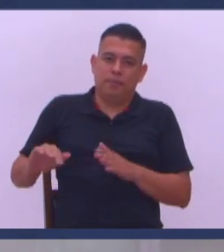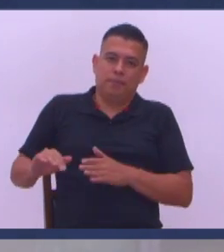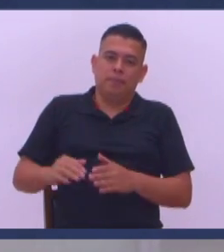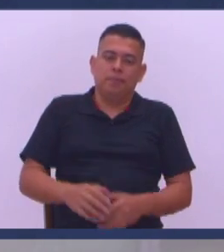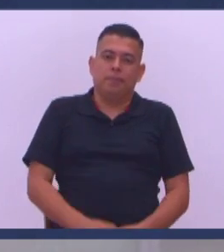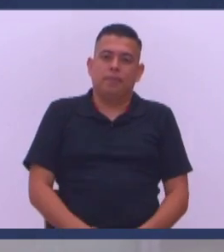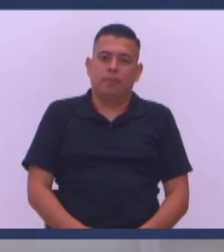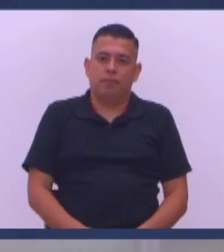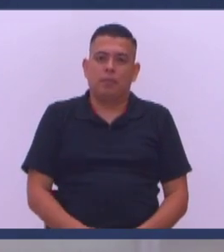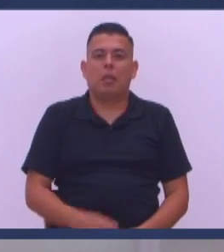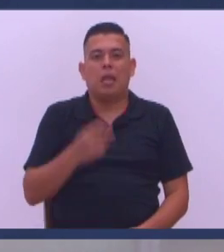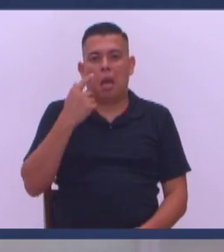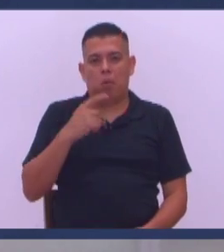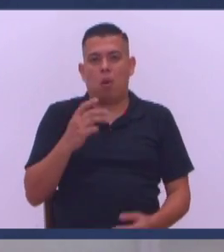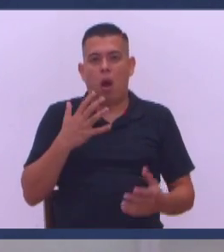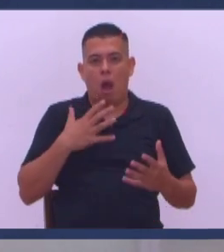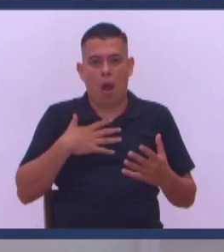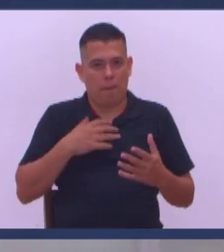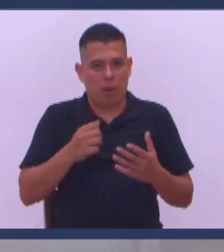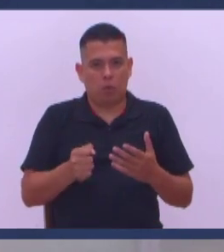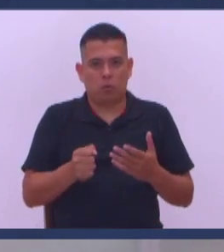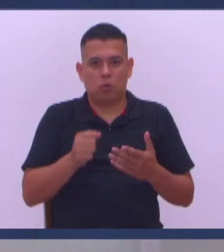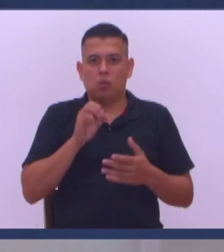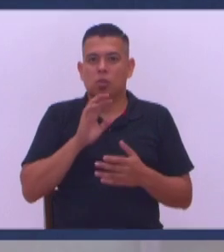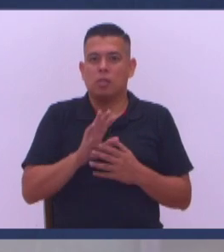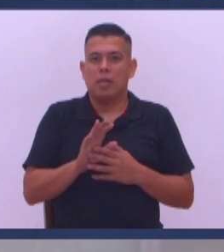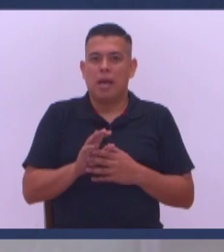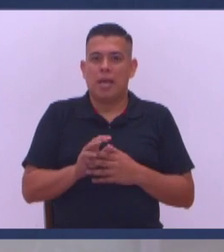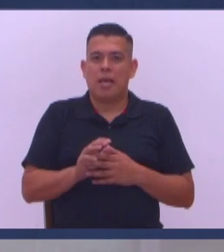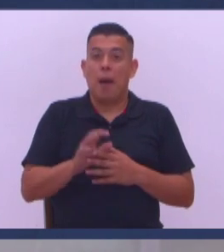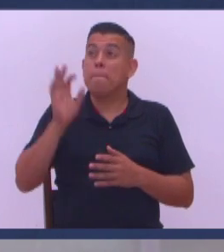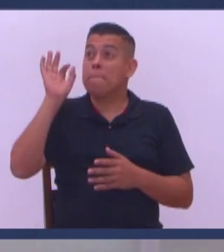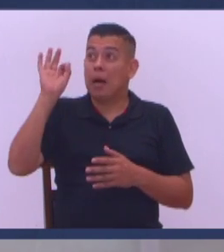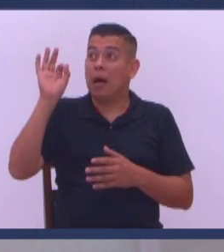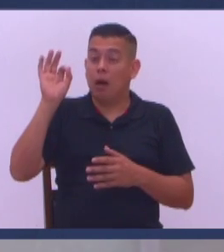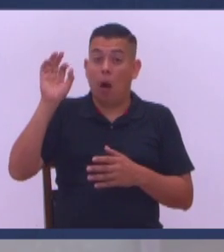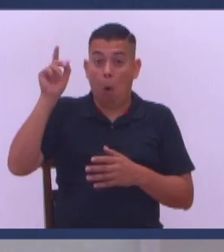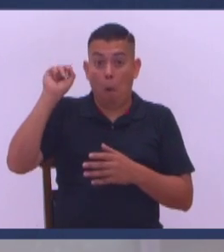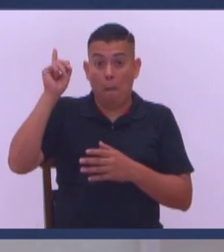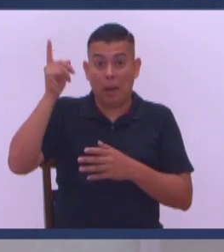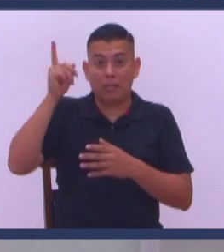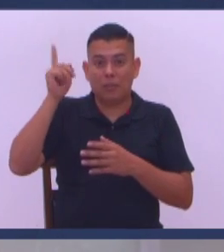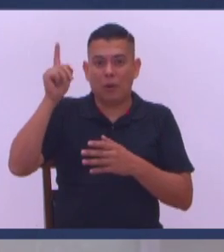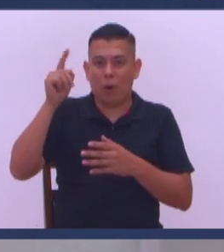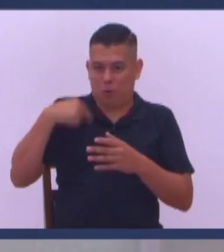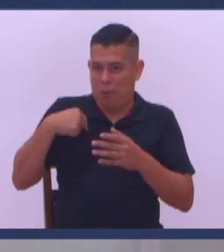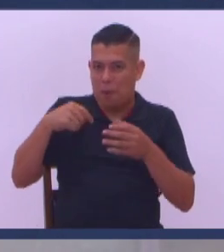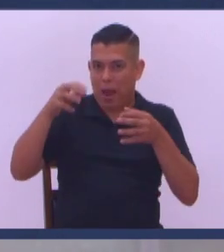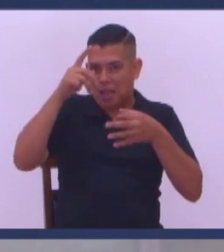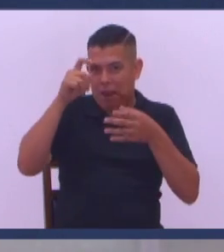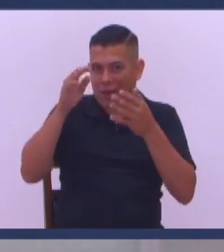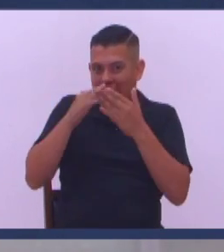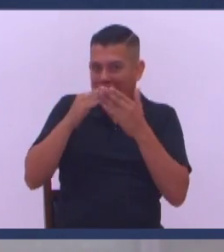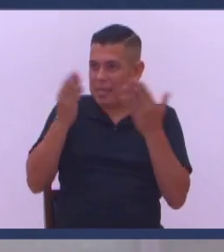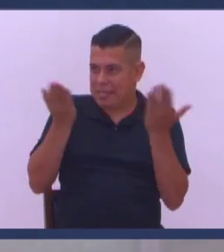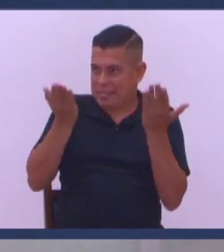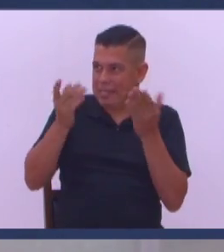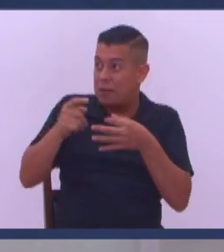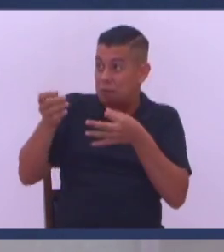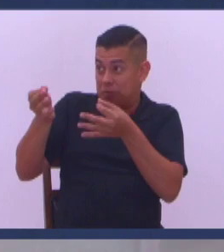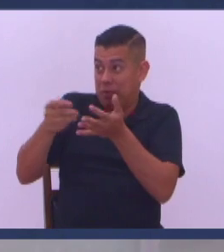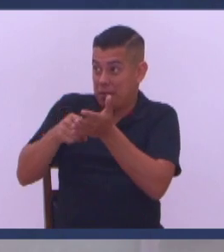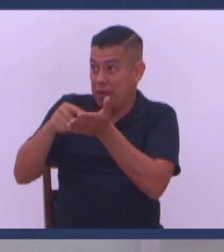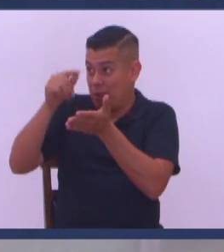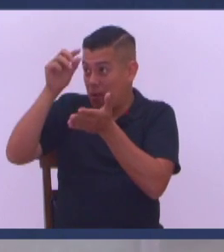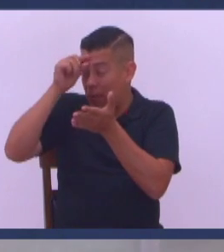ver A mí me gusta Cuando traigo la tarea Y le digo Profe Póngame estrellita Porque traje la tarea